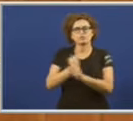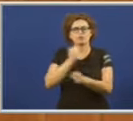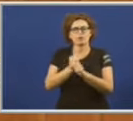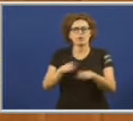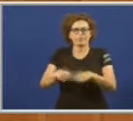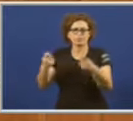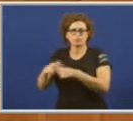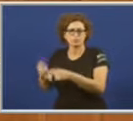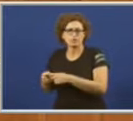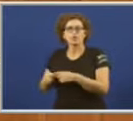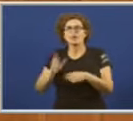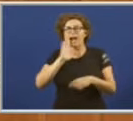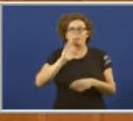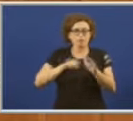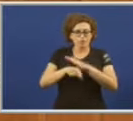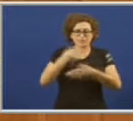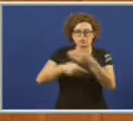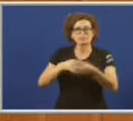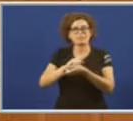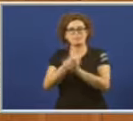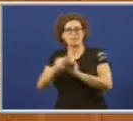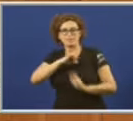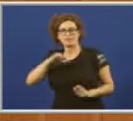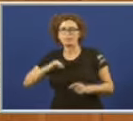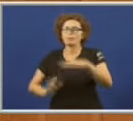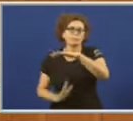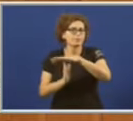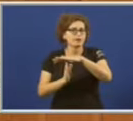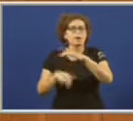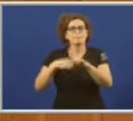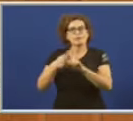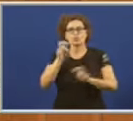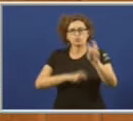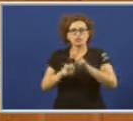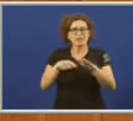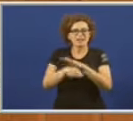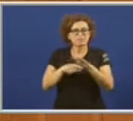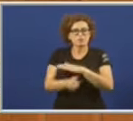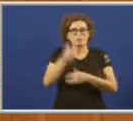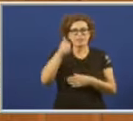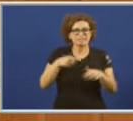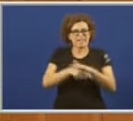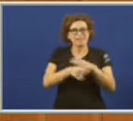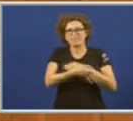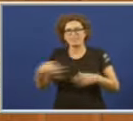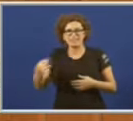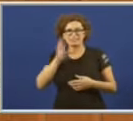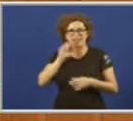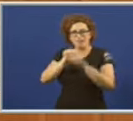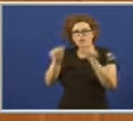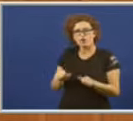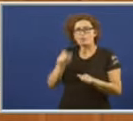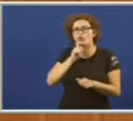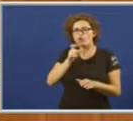revertendo os procesos de privatización e procurando unha xestión máis eficiente dos mesmos a través da